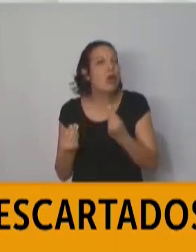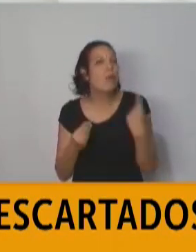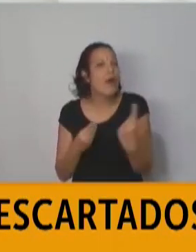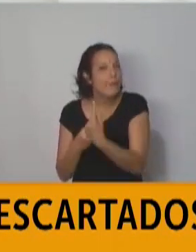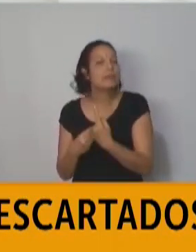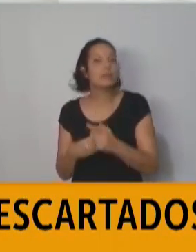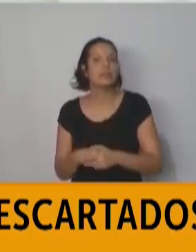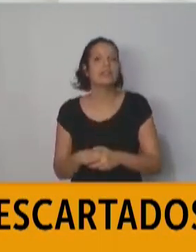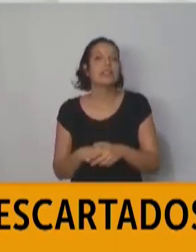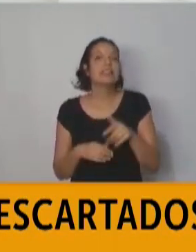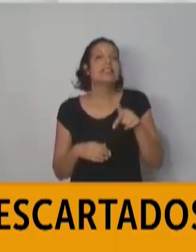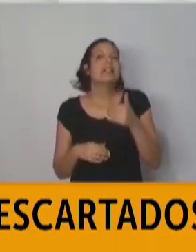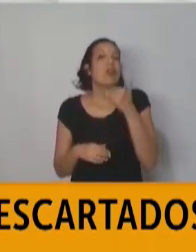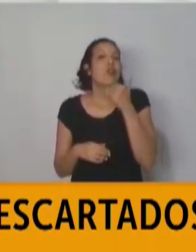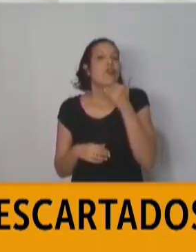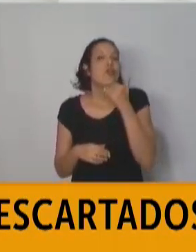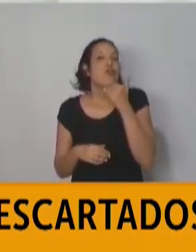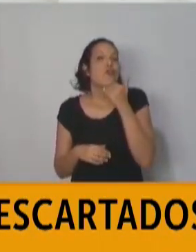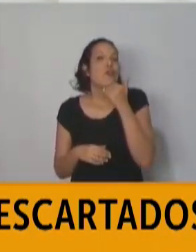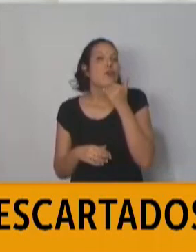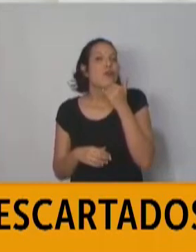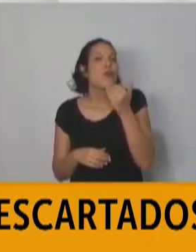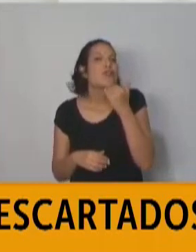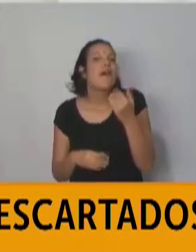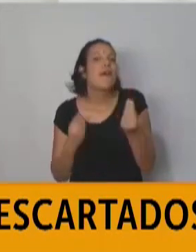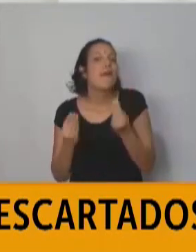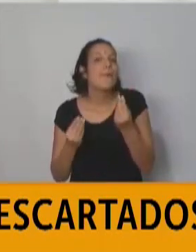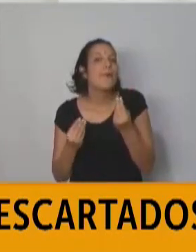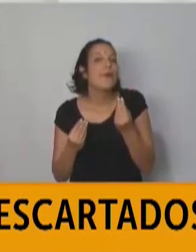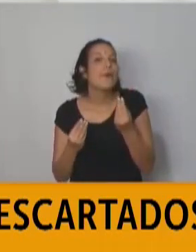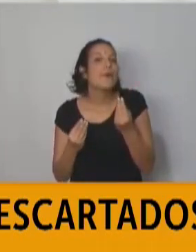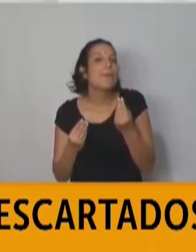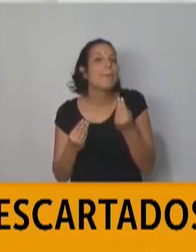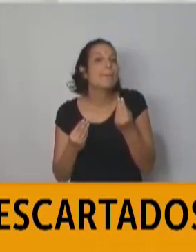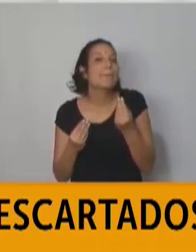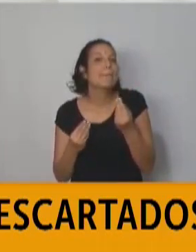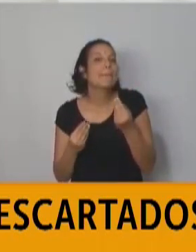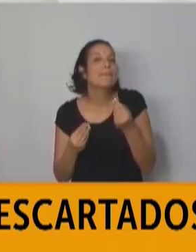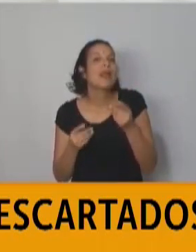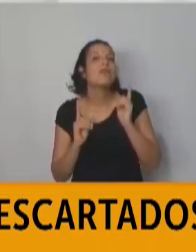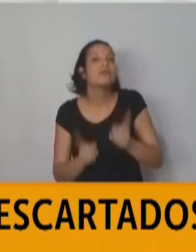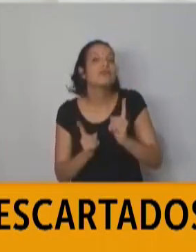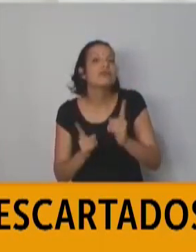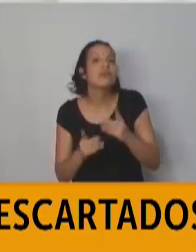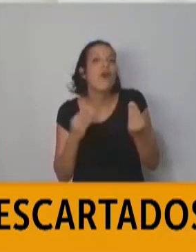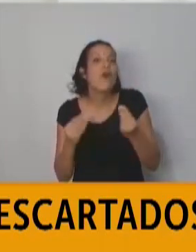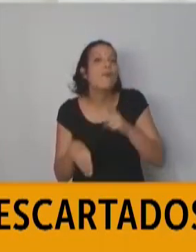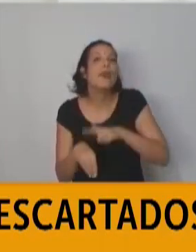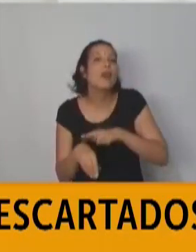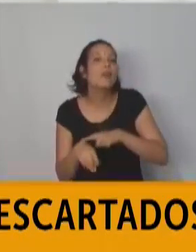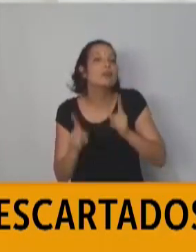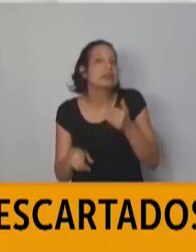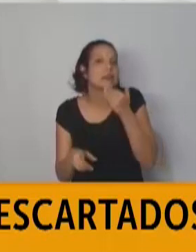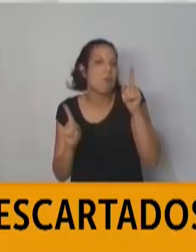una característica que no sabemos la persistencia, la duración de la situación actual. Por lo tanto, no